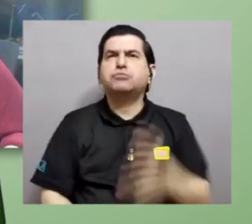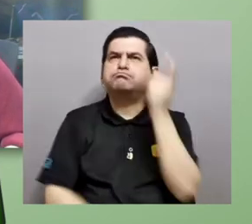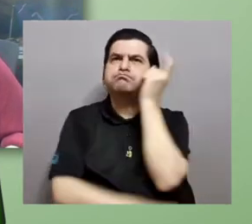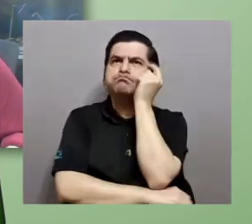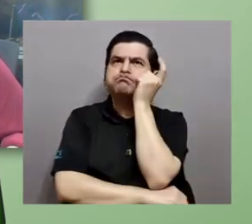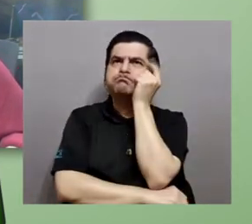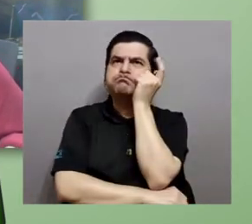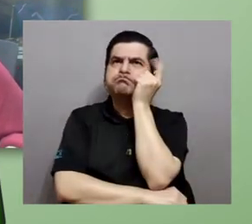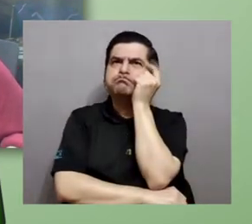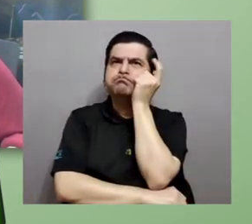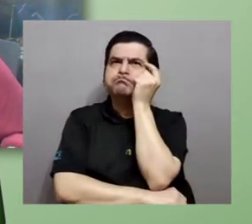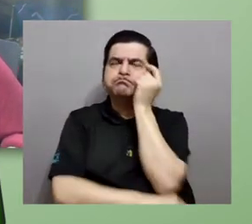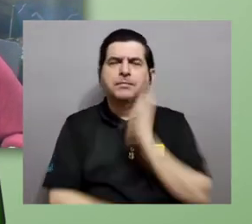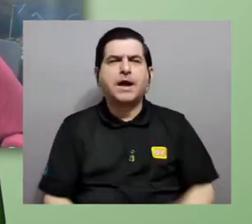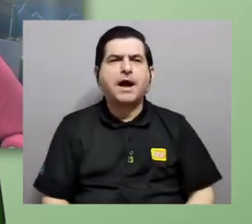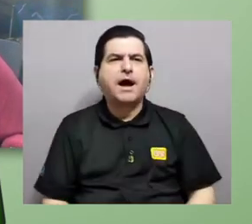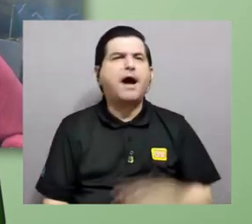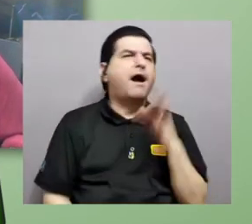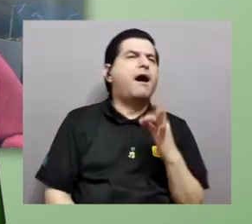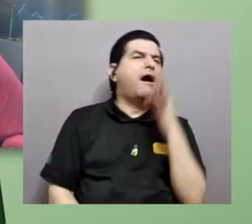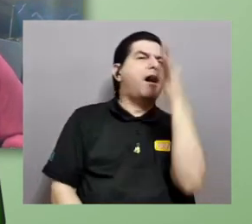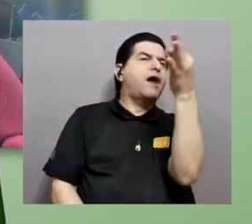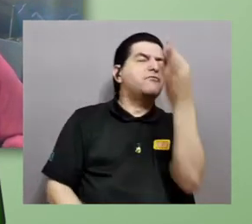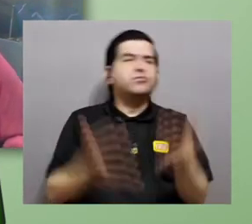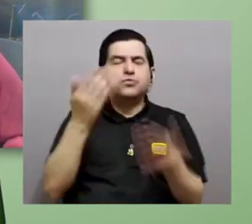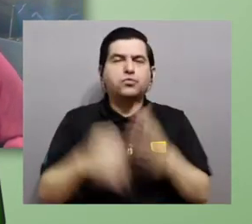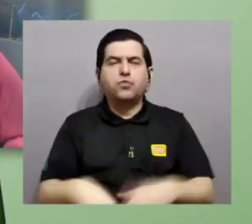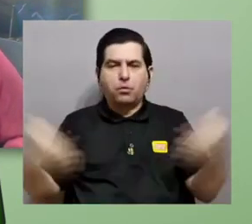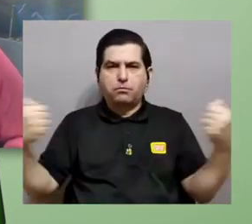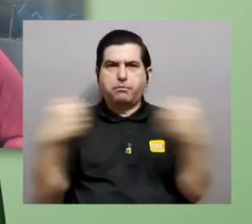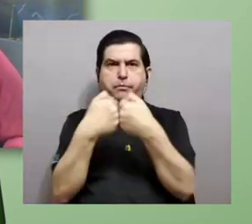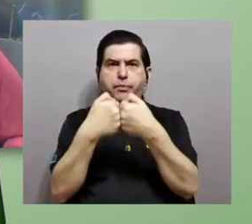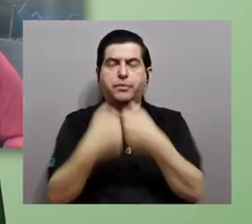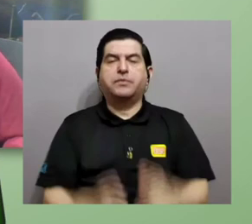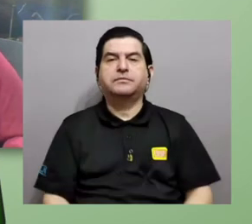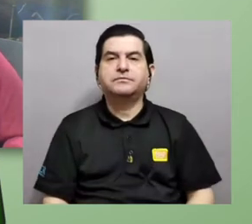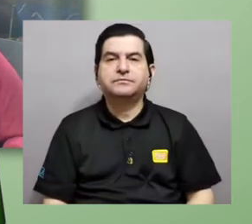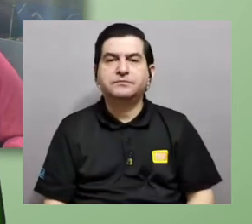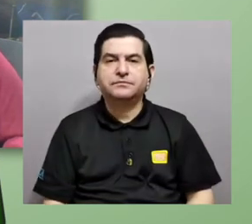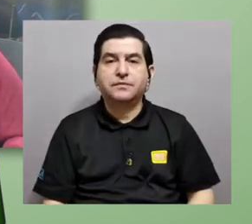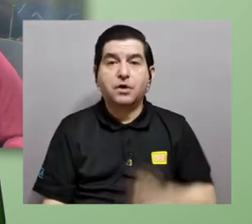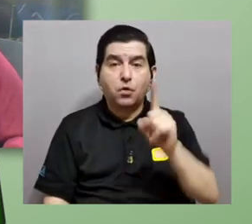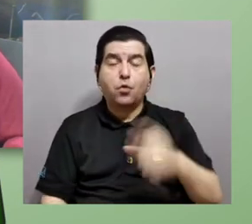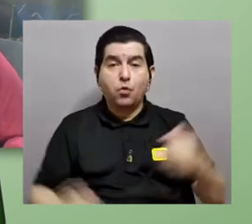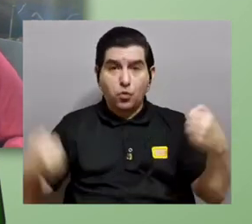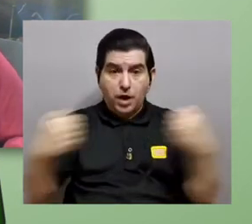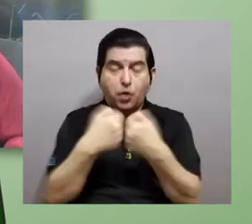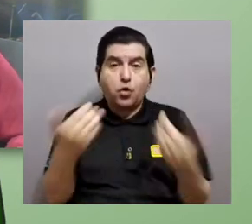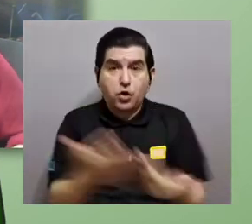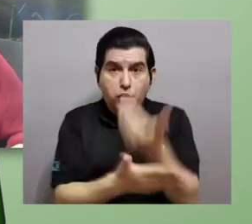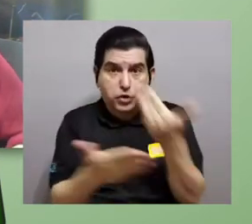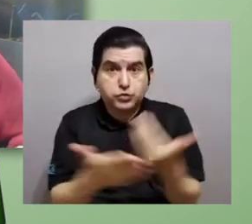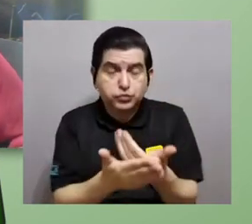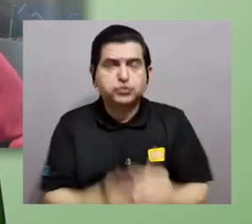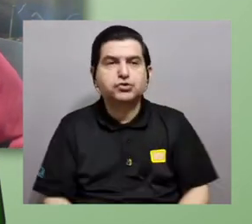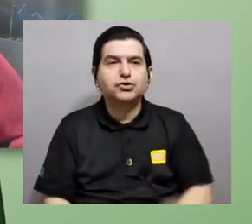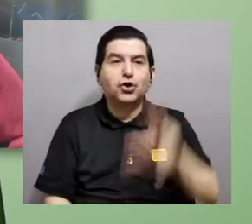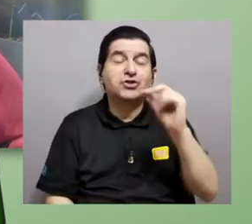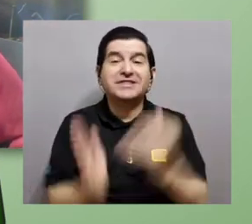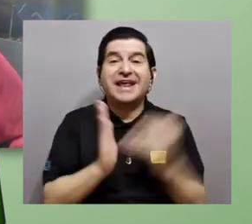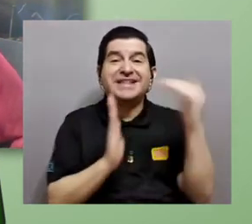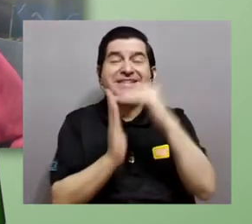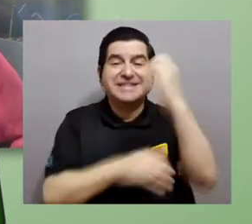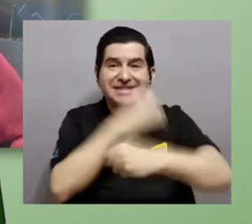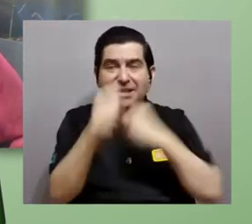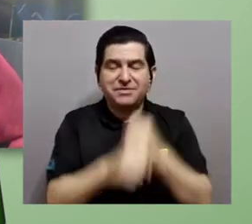de las placas y se calcula cuándo podrían llegar a chocar. Por ejemplo, uno de los colisiones más recientes,